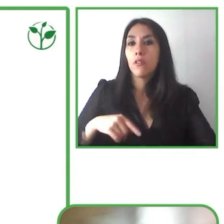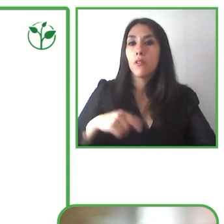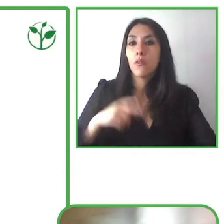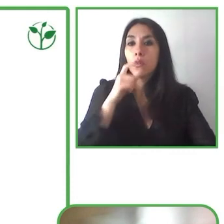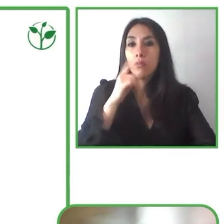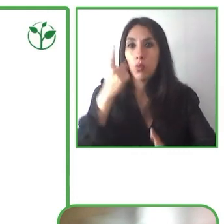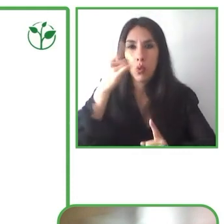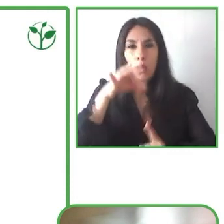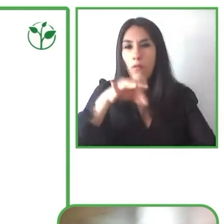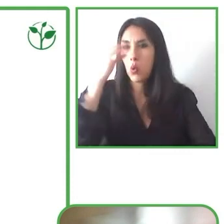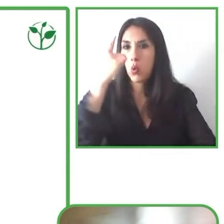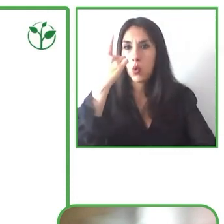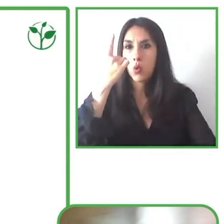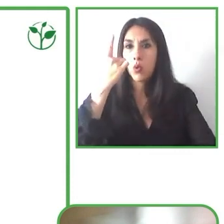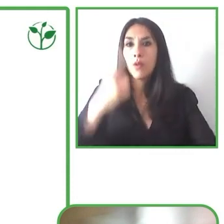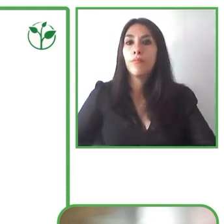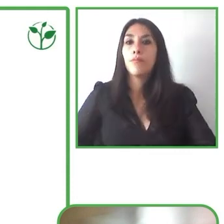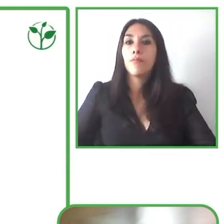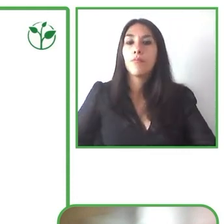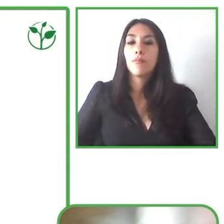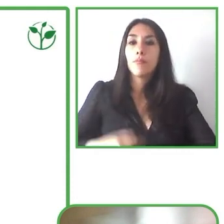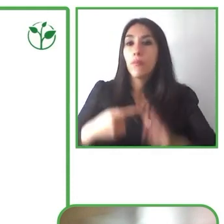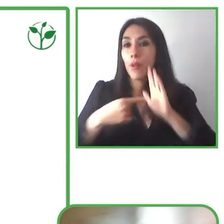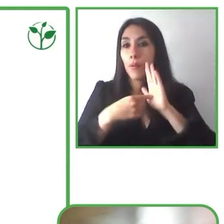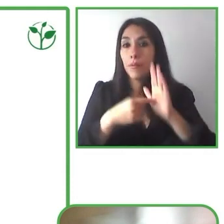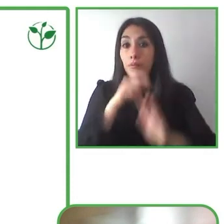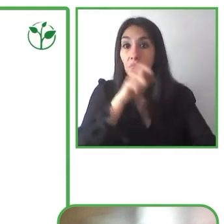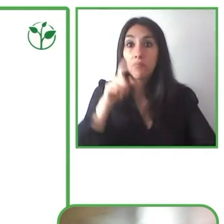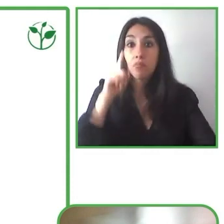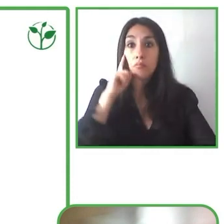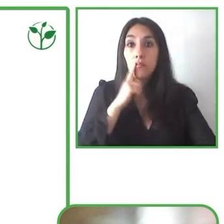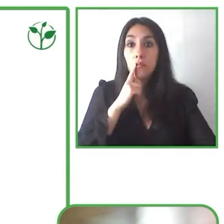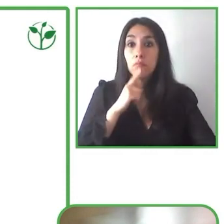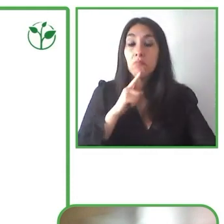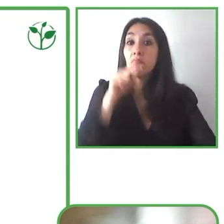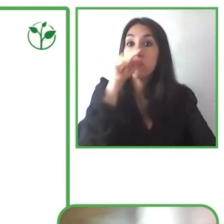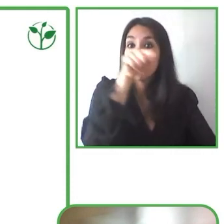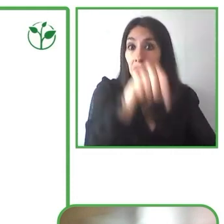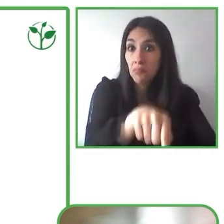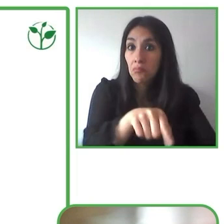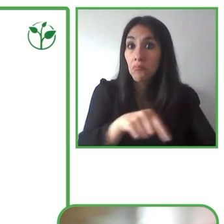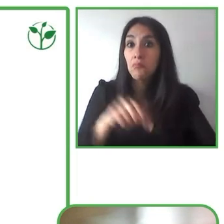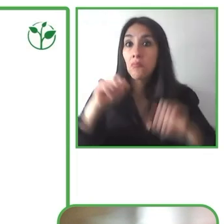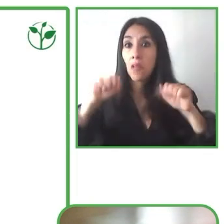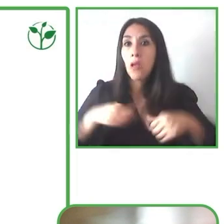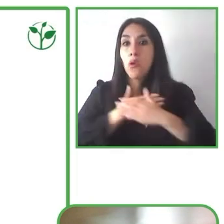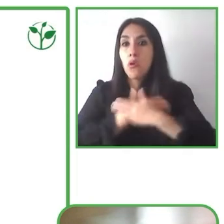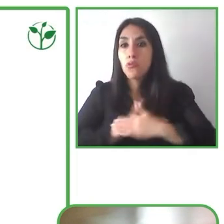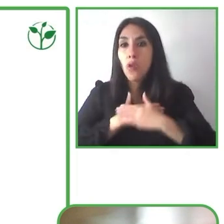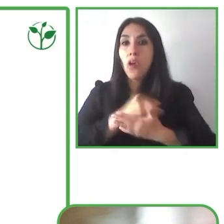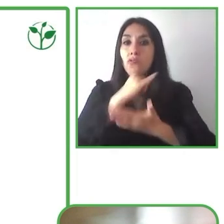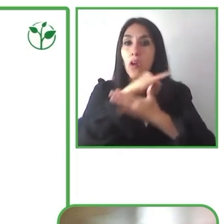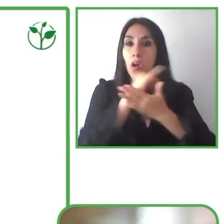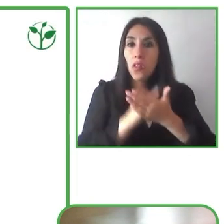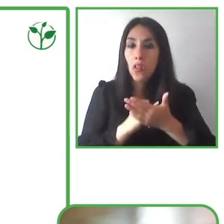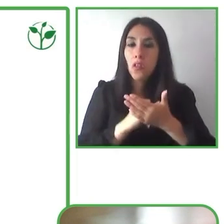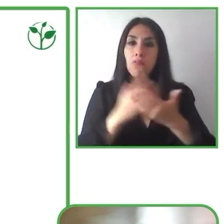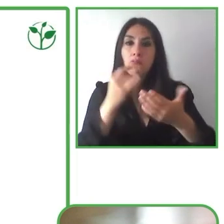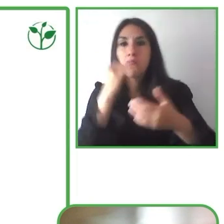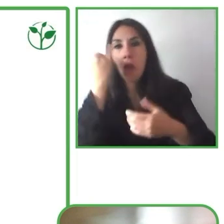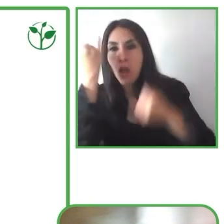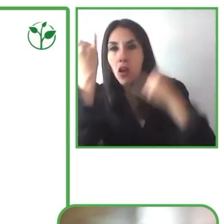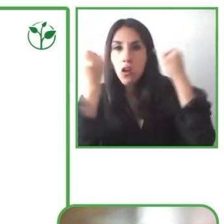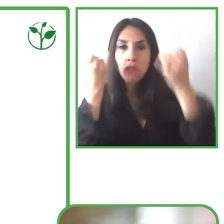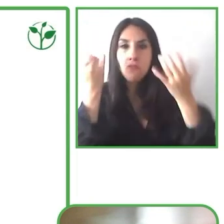que acudan y lo necesitan puedan disfrutar del taller o de la actividad. En la siguiente diapositiva hay una